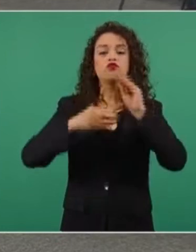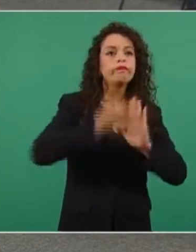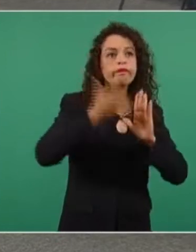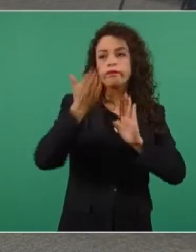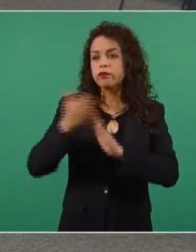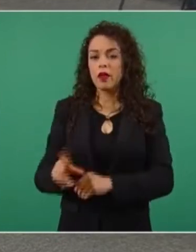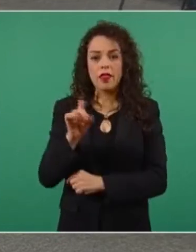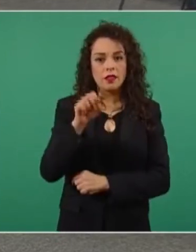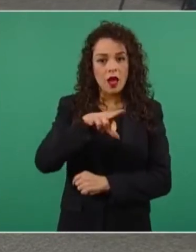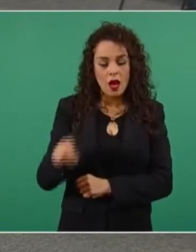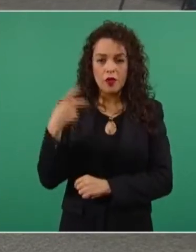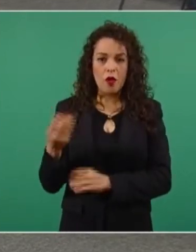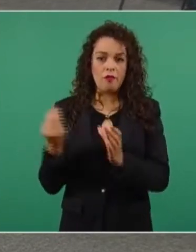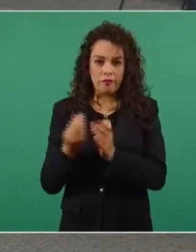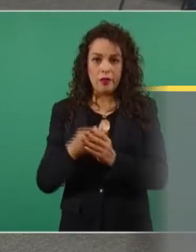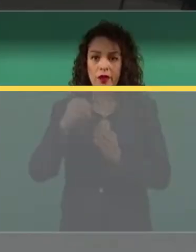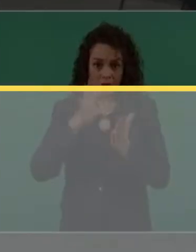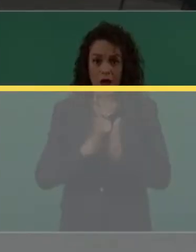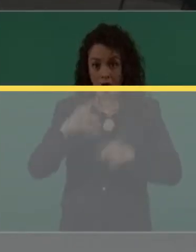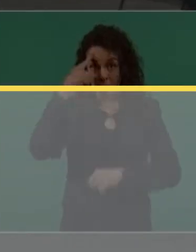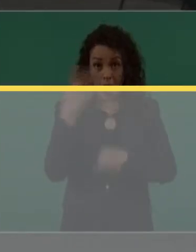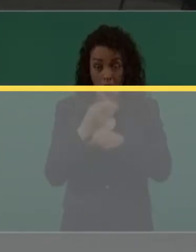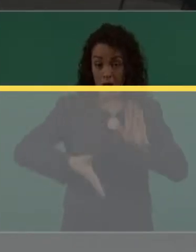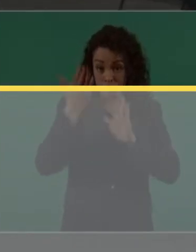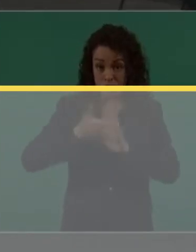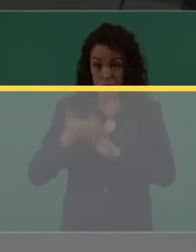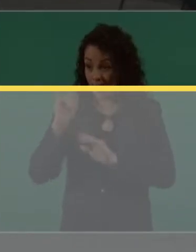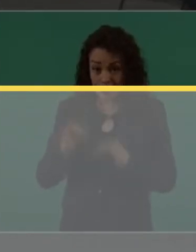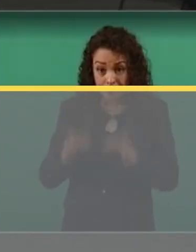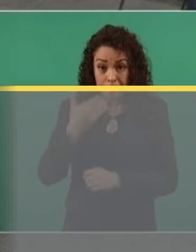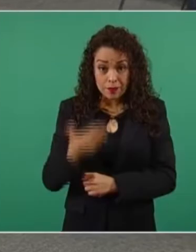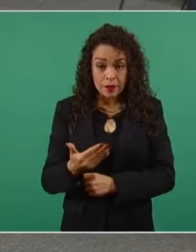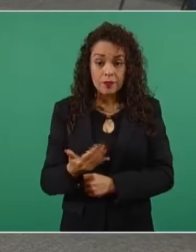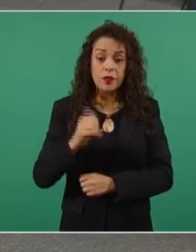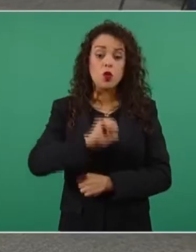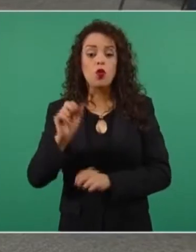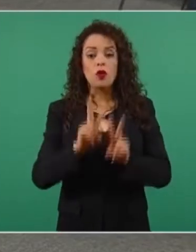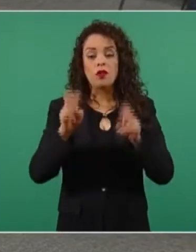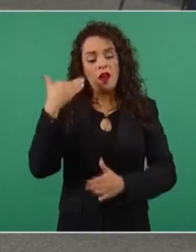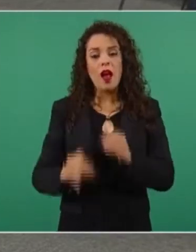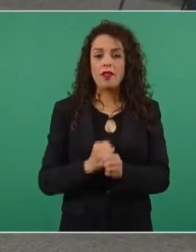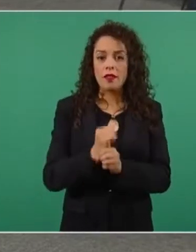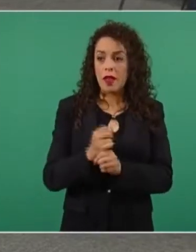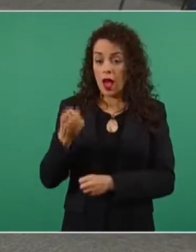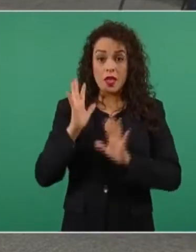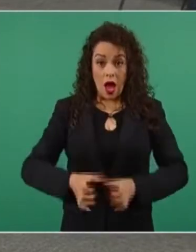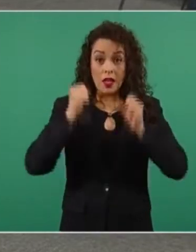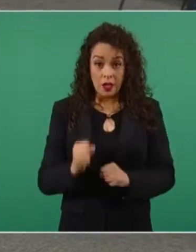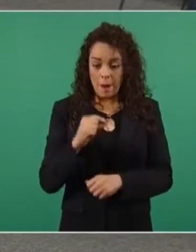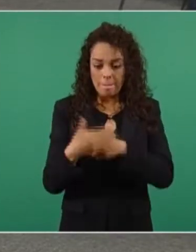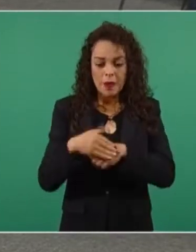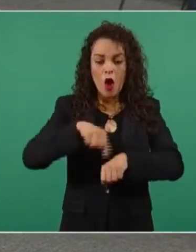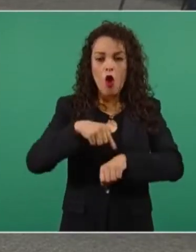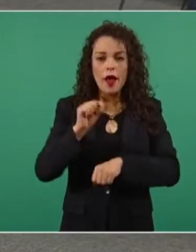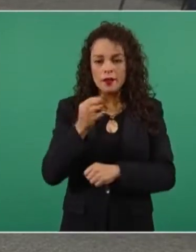con lo requerido justamente en el diseño y si hay además posiblemente otros temas que investigar. Si esto se confirma en unas horas más, ¿cuál